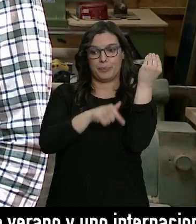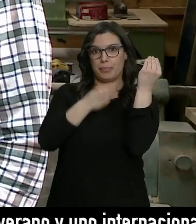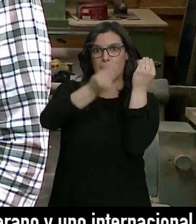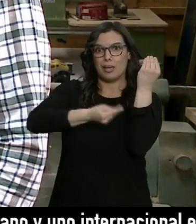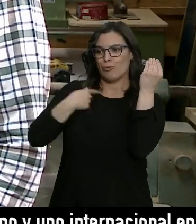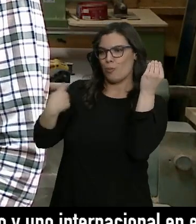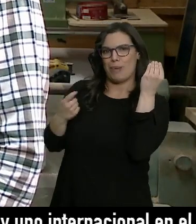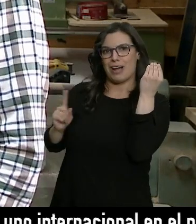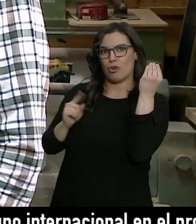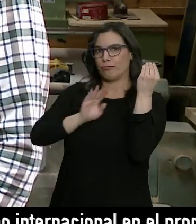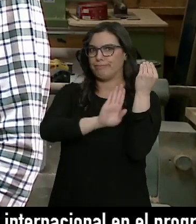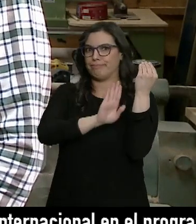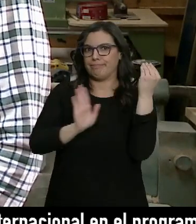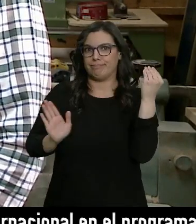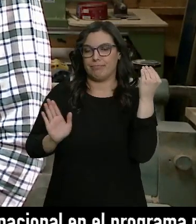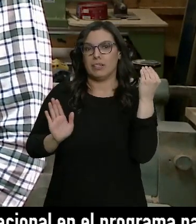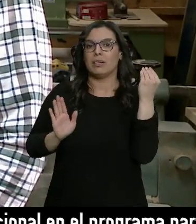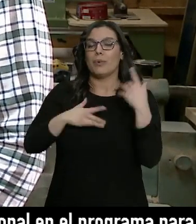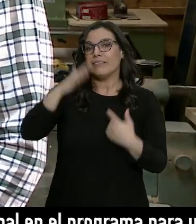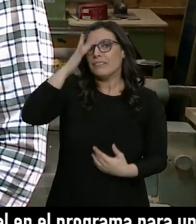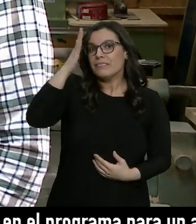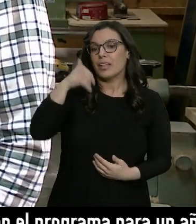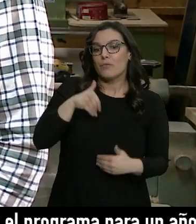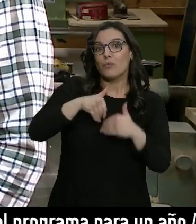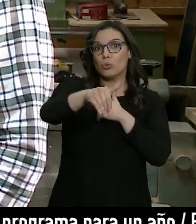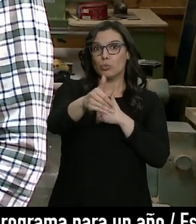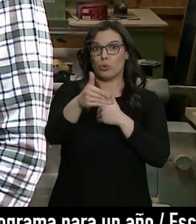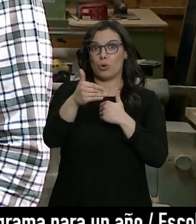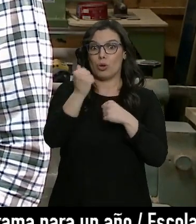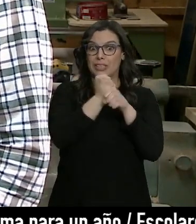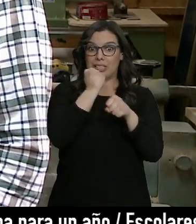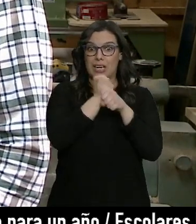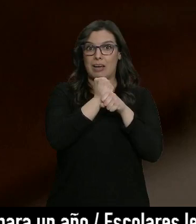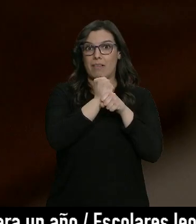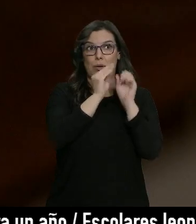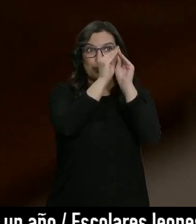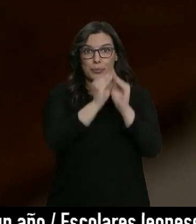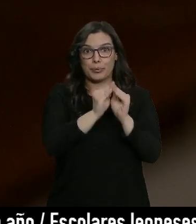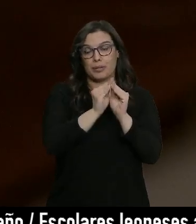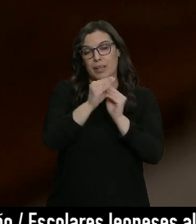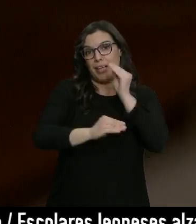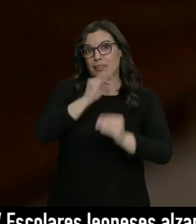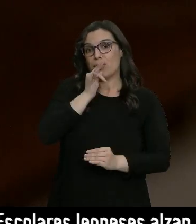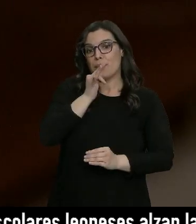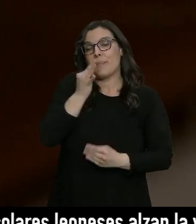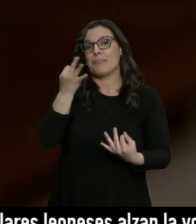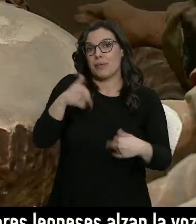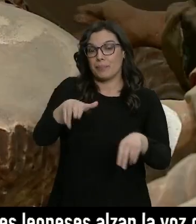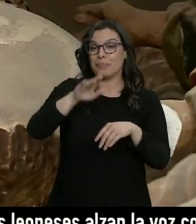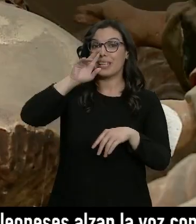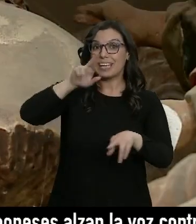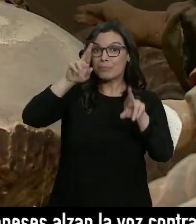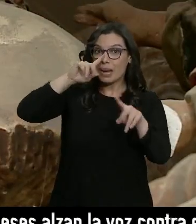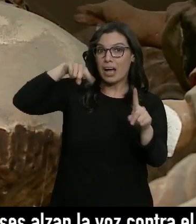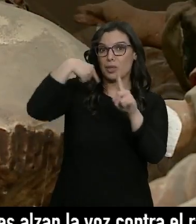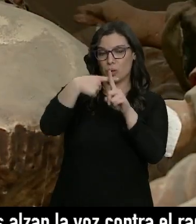ilusión es esa de que el futuro de los trabajos que están sin hacer se tienen que hacer. Esperan que la del año que viene